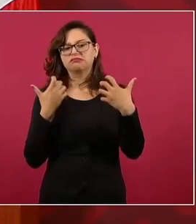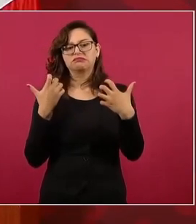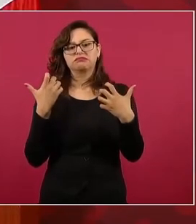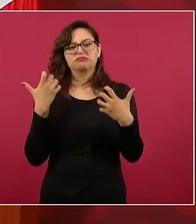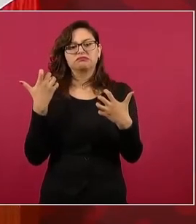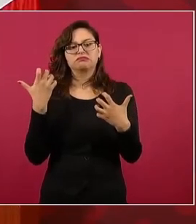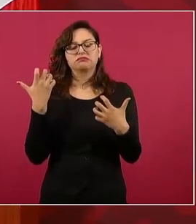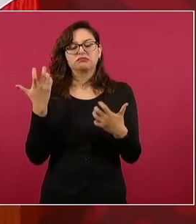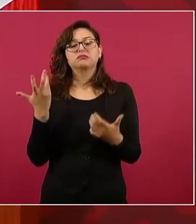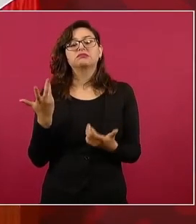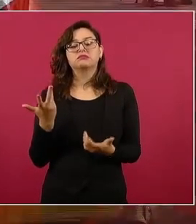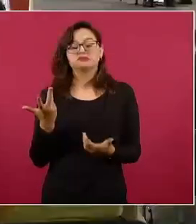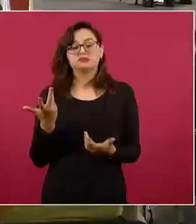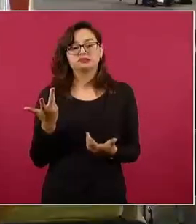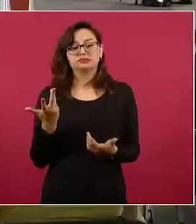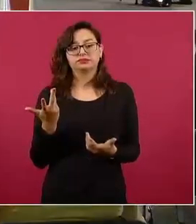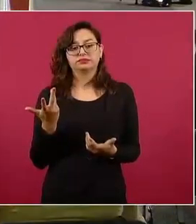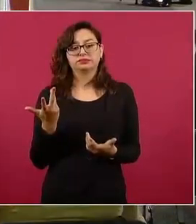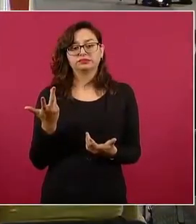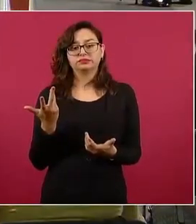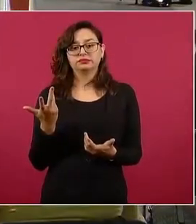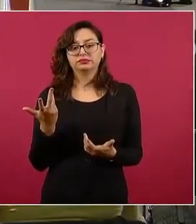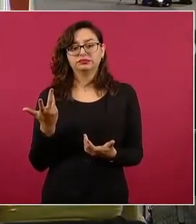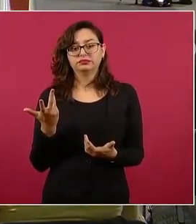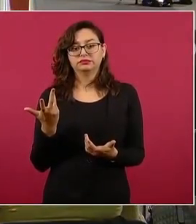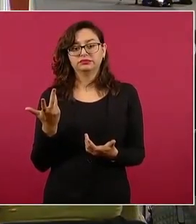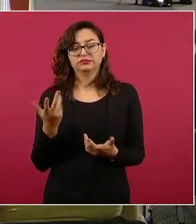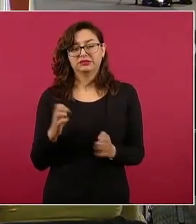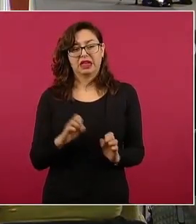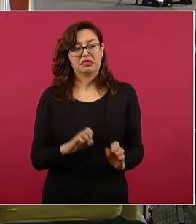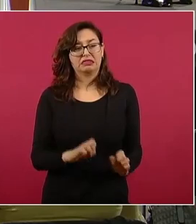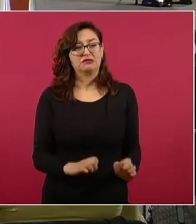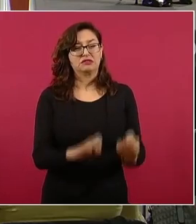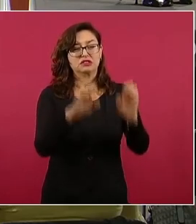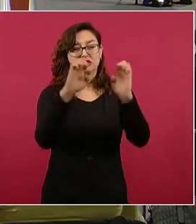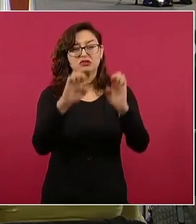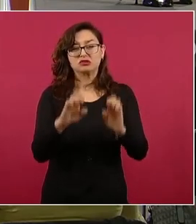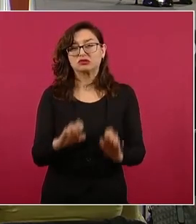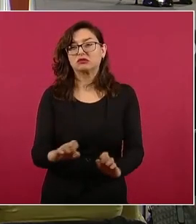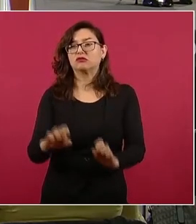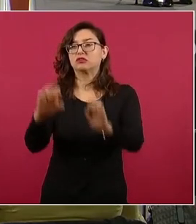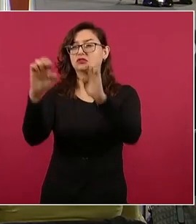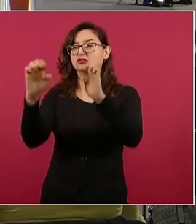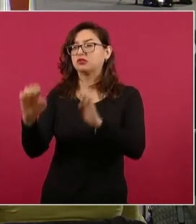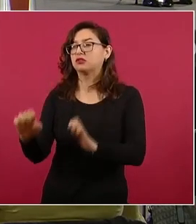destruye todos los edificios públicos de Bogotá